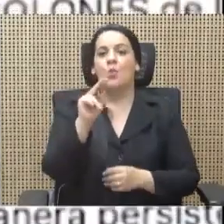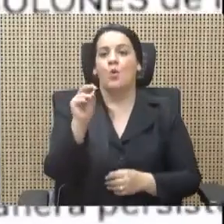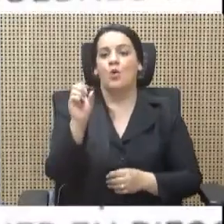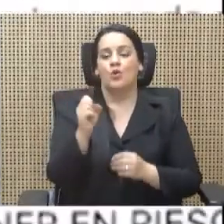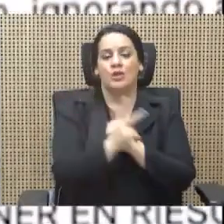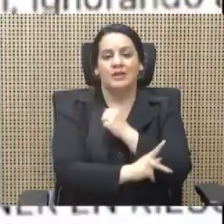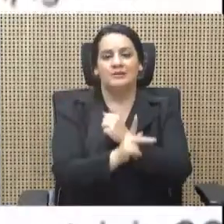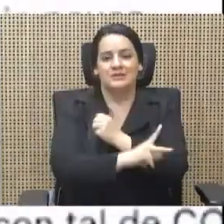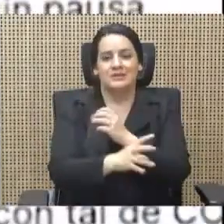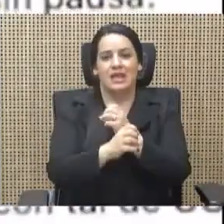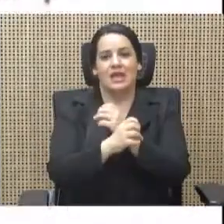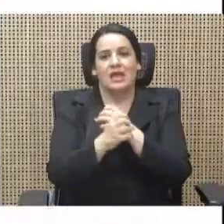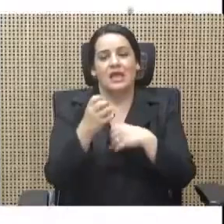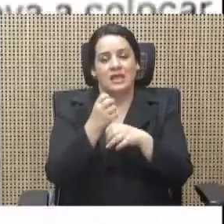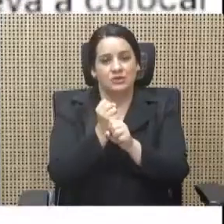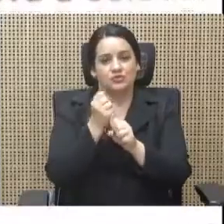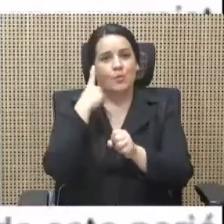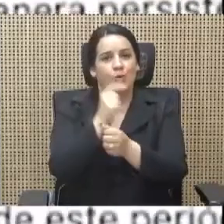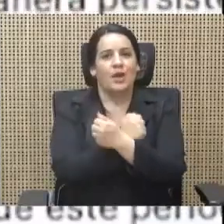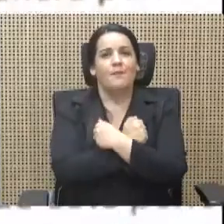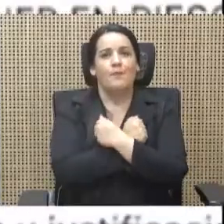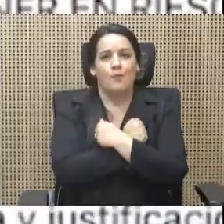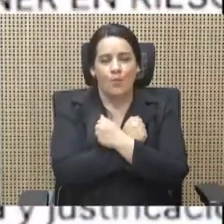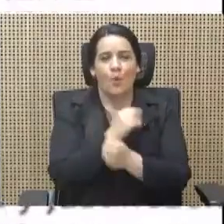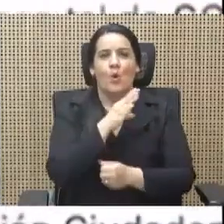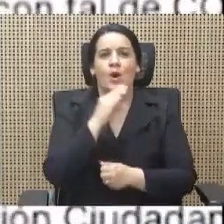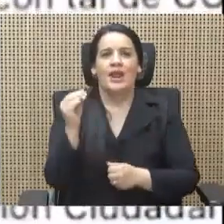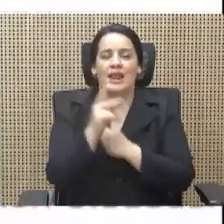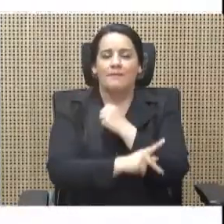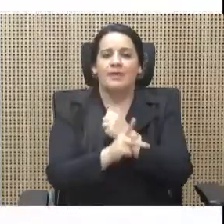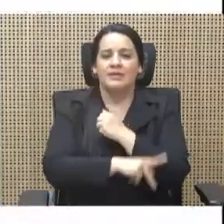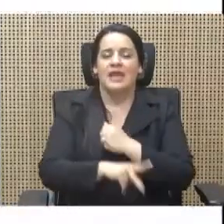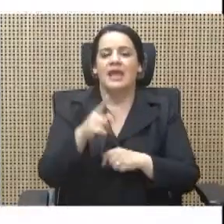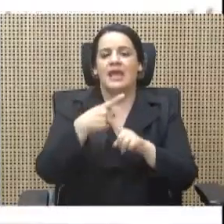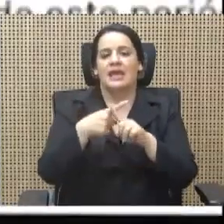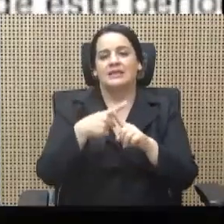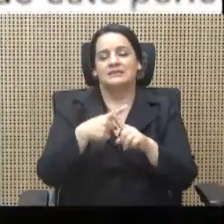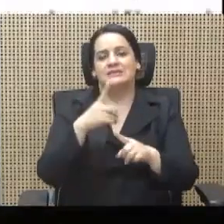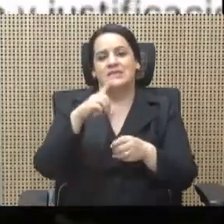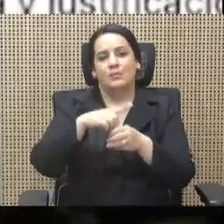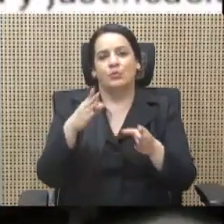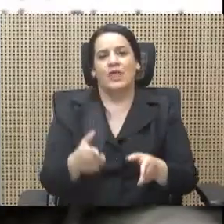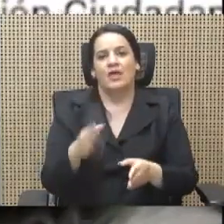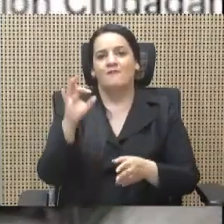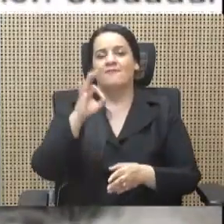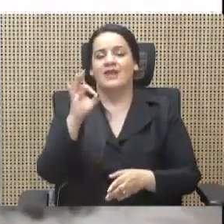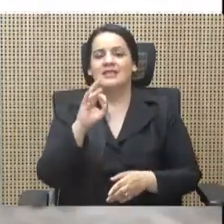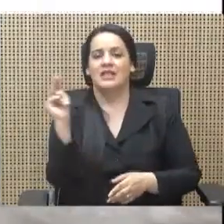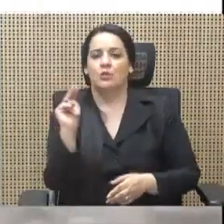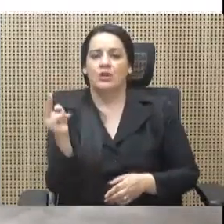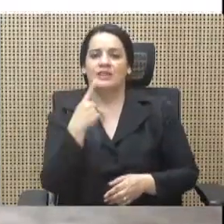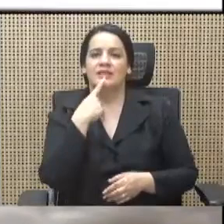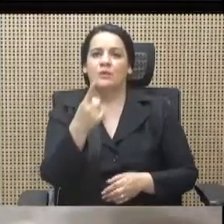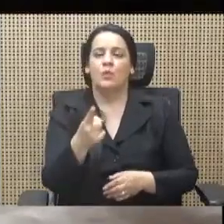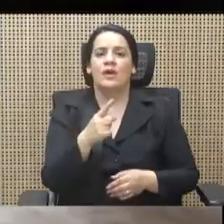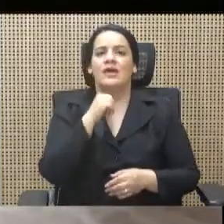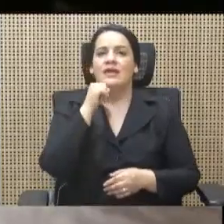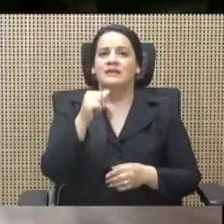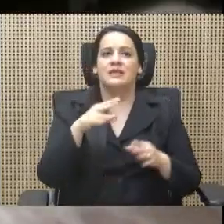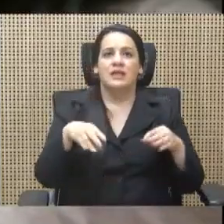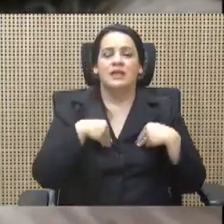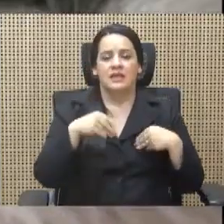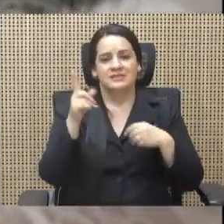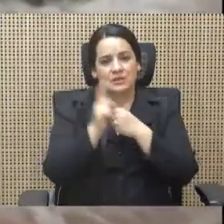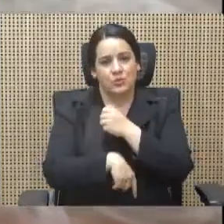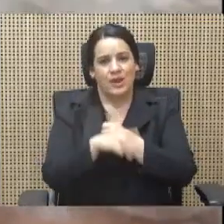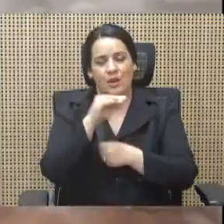Franji Nicolás lo explicó muy bien. Es indignante y censurable que el gobierno de Alvarado se atreva